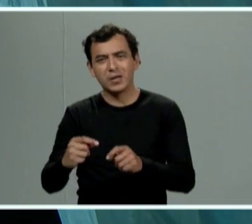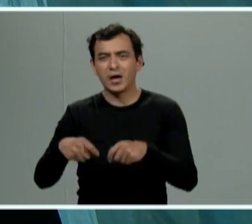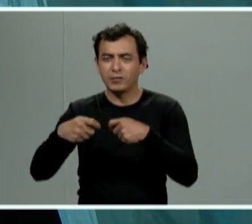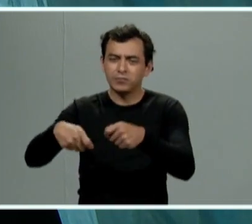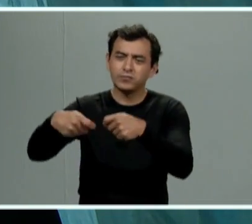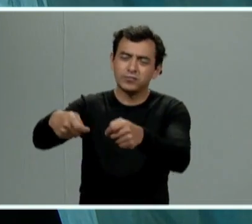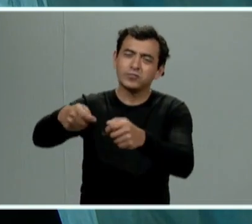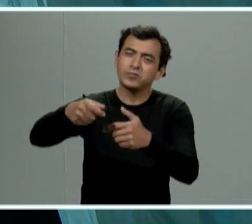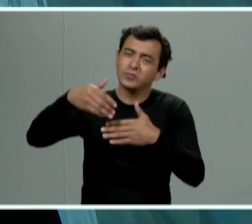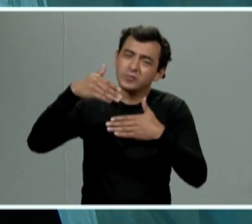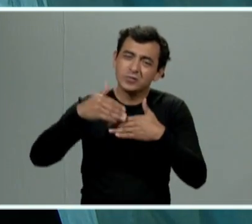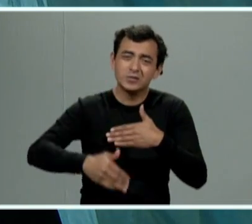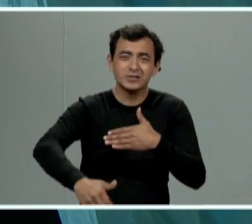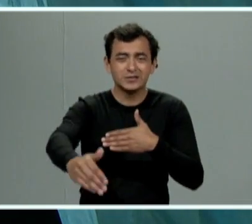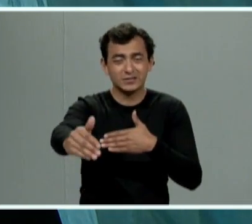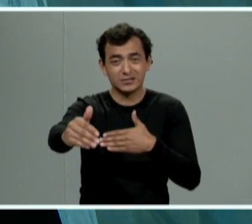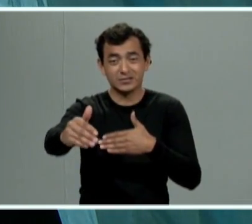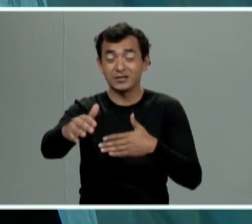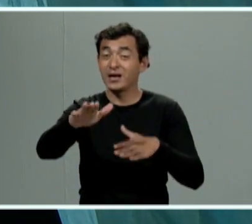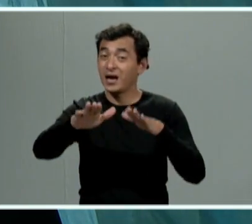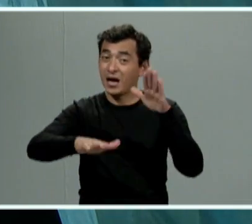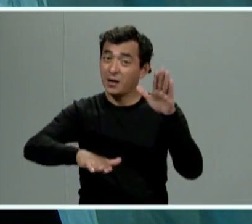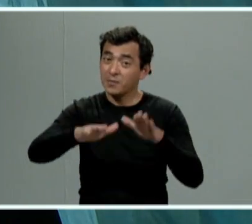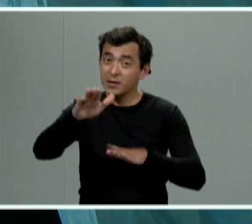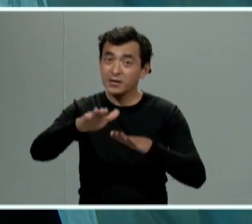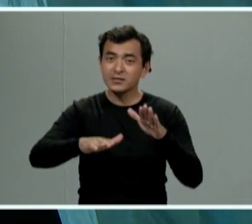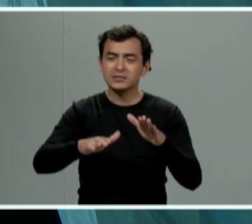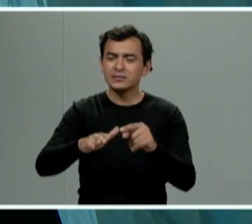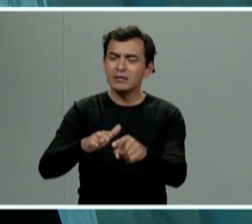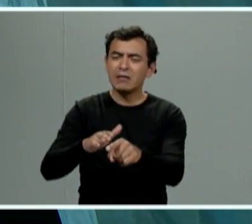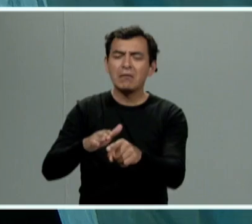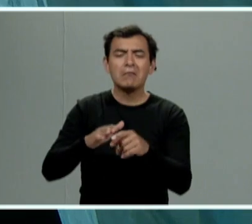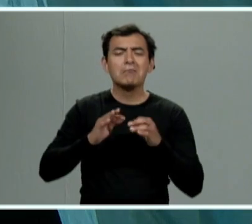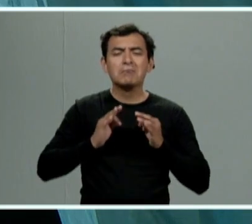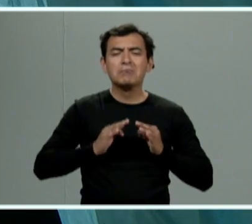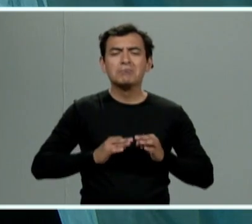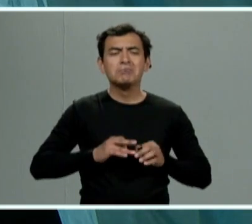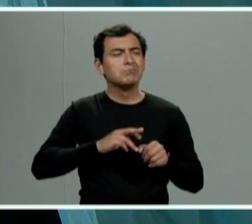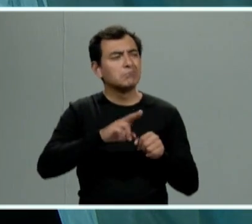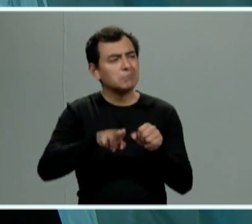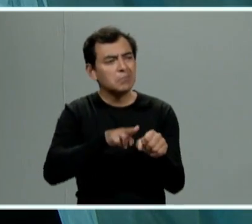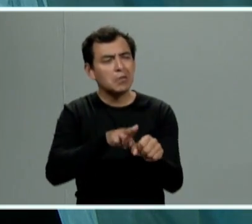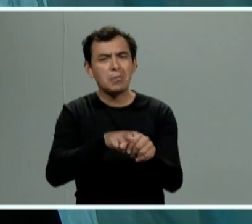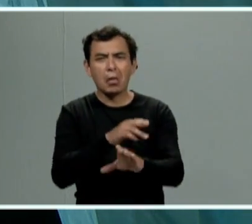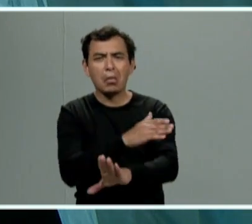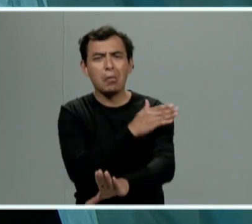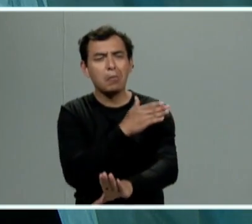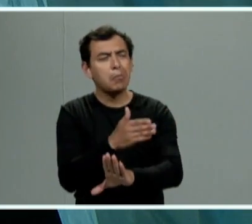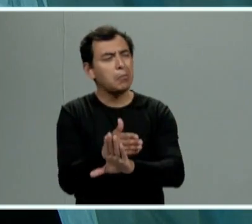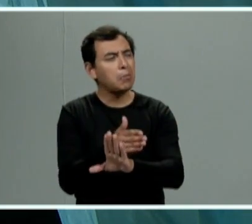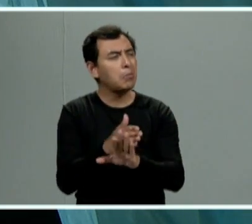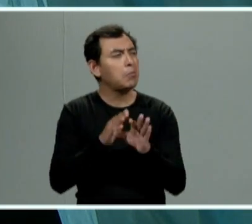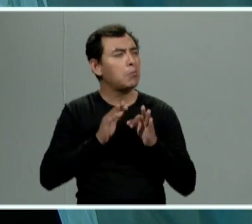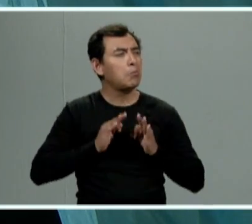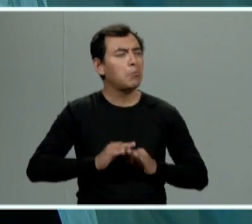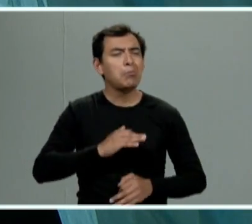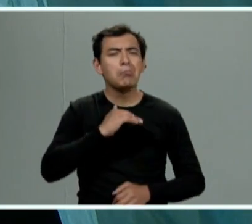genera más violencia pero hay ocasiones en que se normaliza la violencia no podemos normalizarla porque